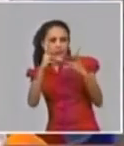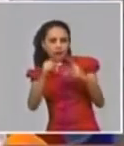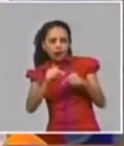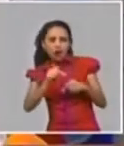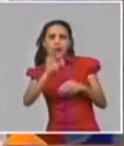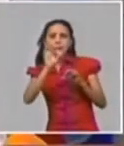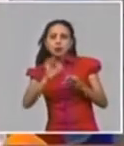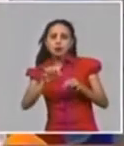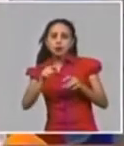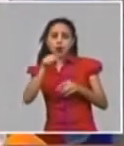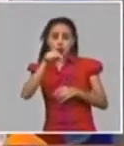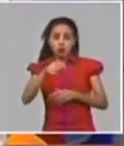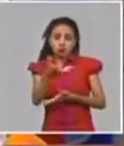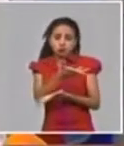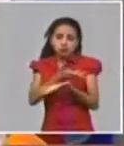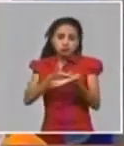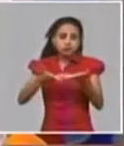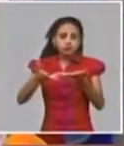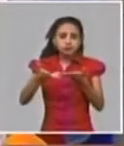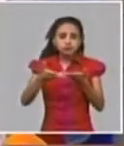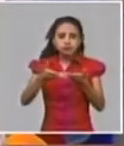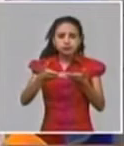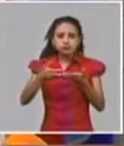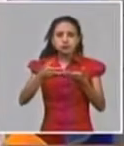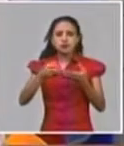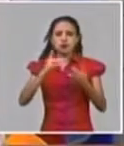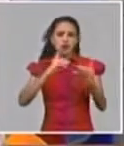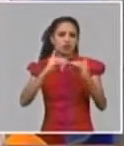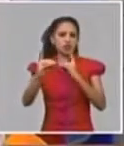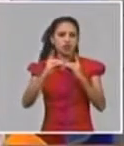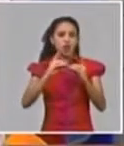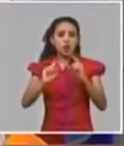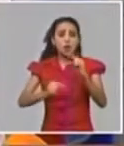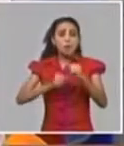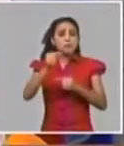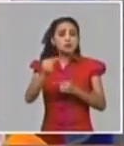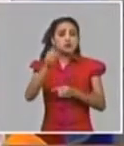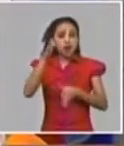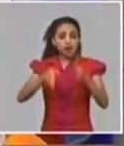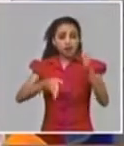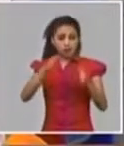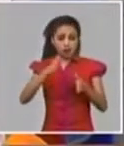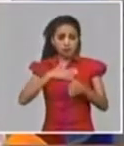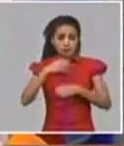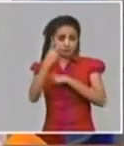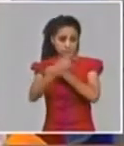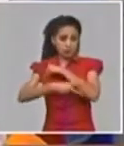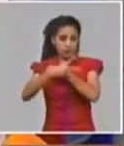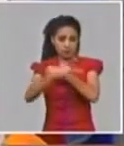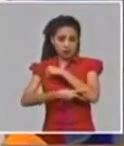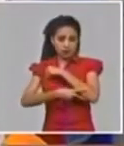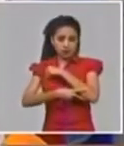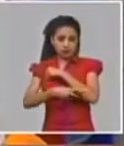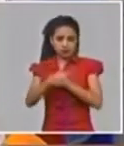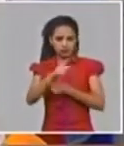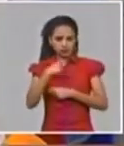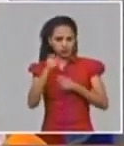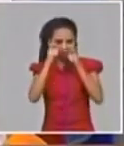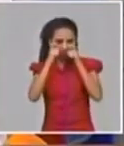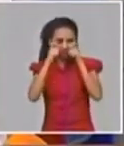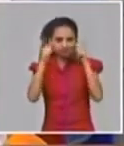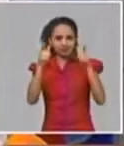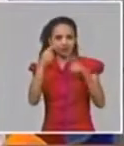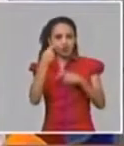estuvimos conversando sobre las próximas etapas para el país y es llamativo cuando uno mira